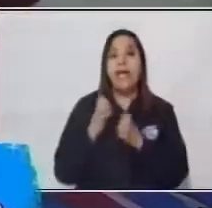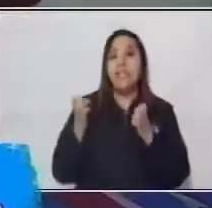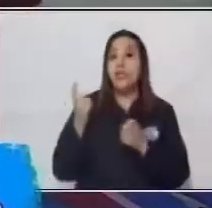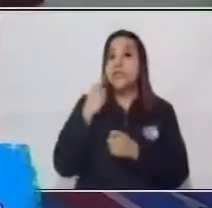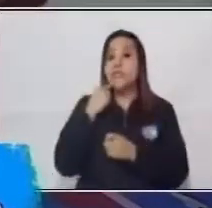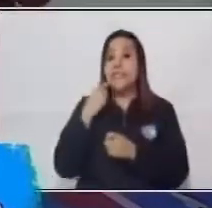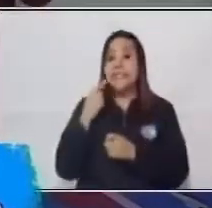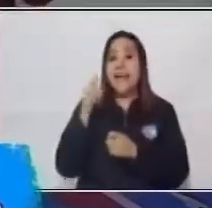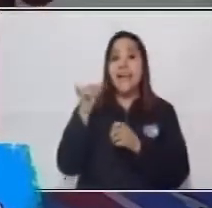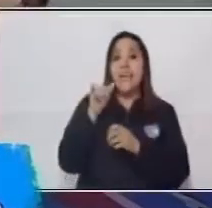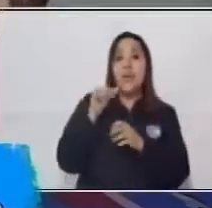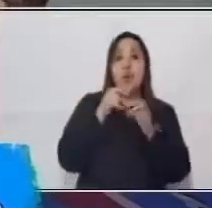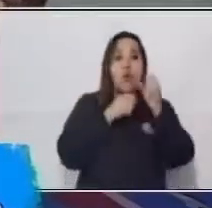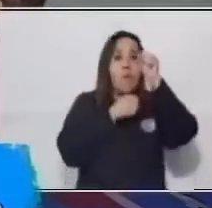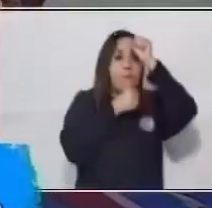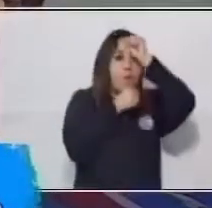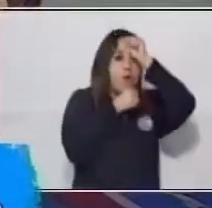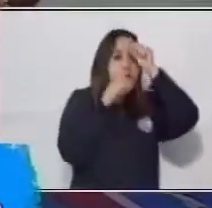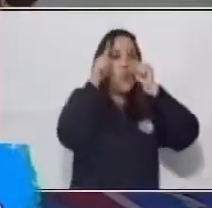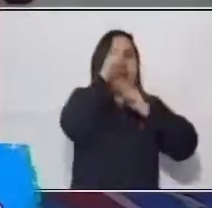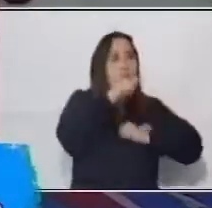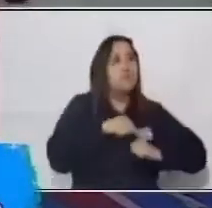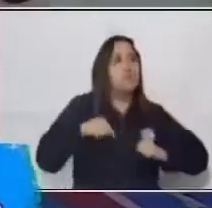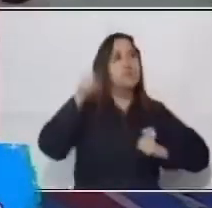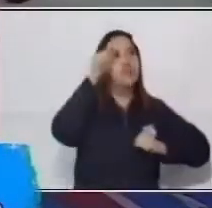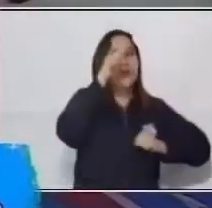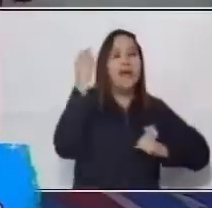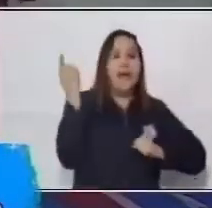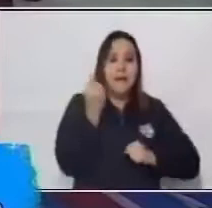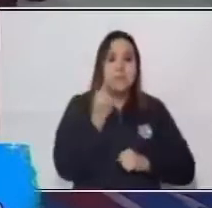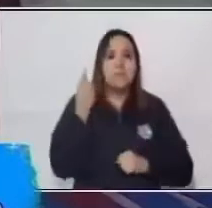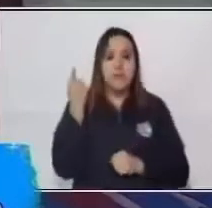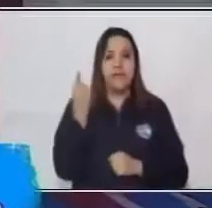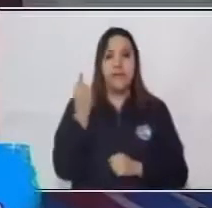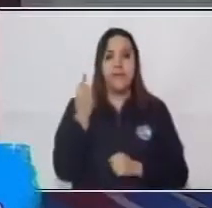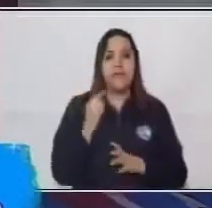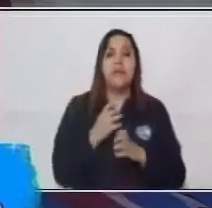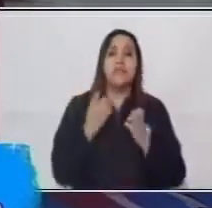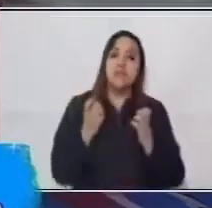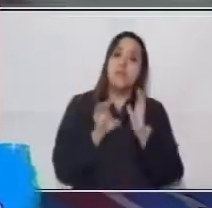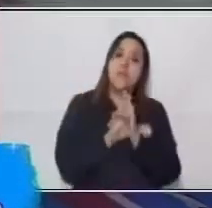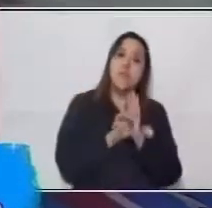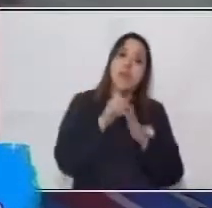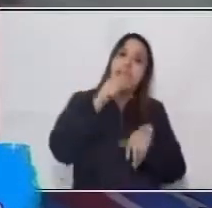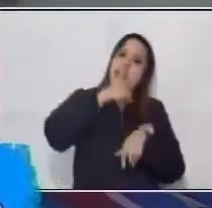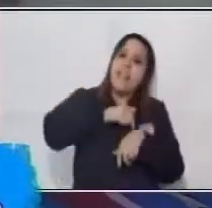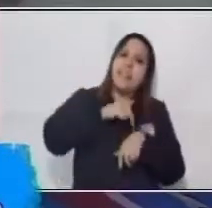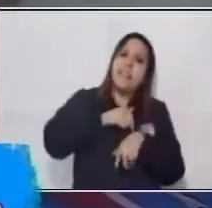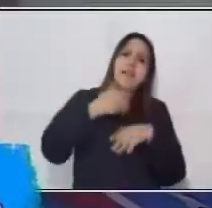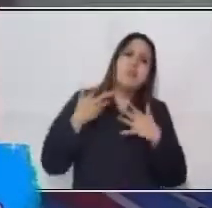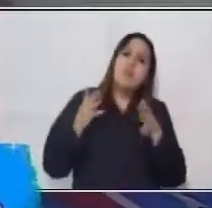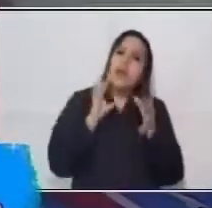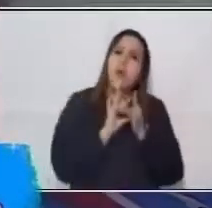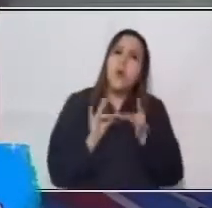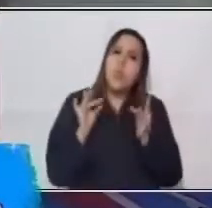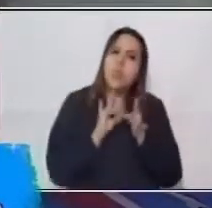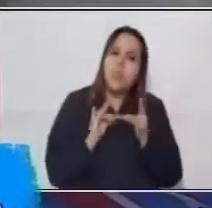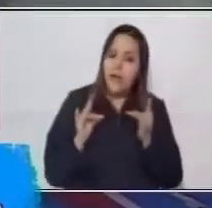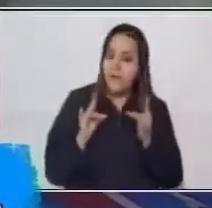marcaba para ellos algo muy importante. Entonces, el tiempo en que contaban sus historias era así, ¿verdad?